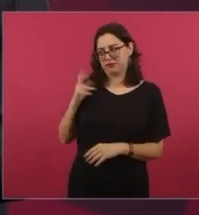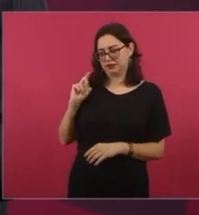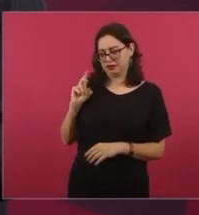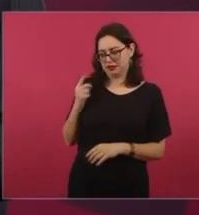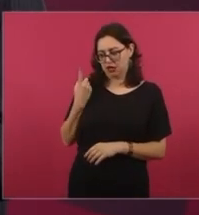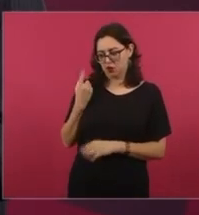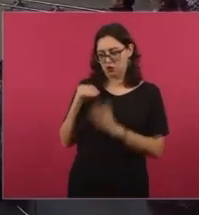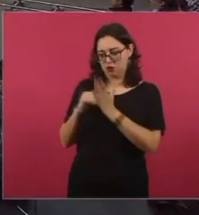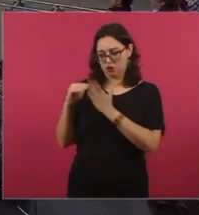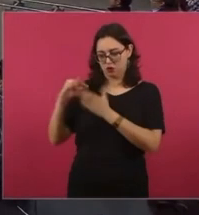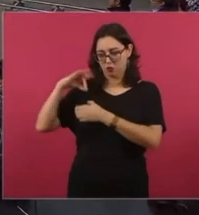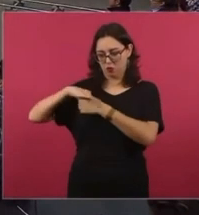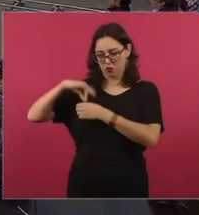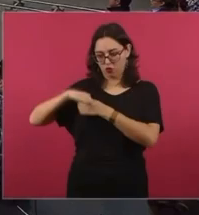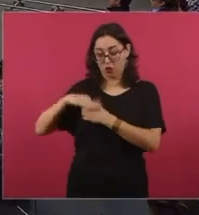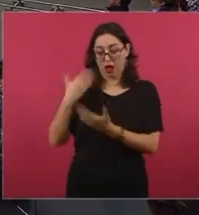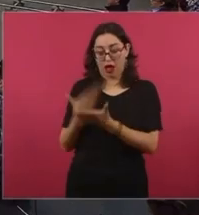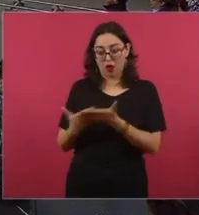millones.